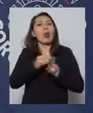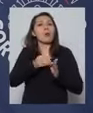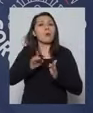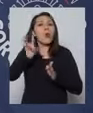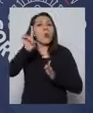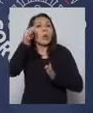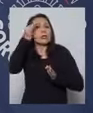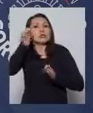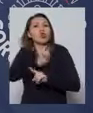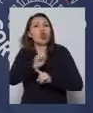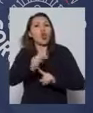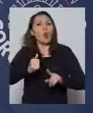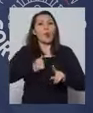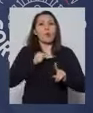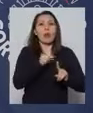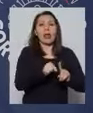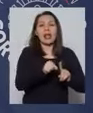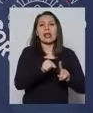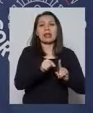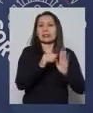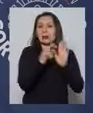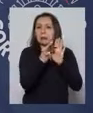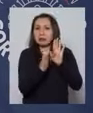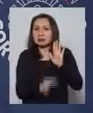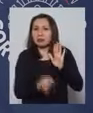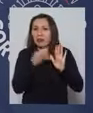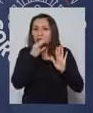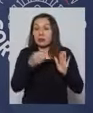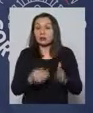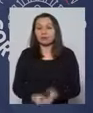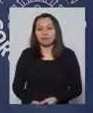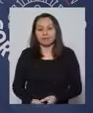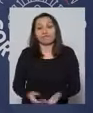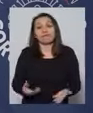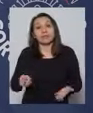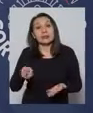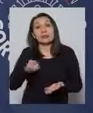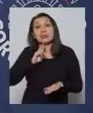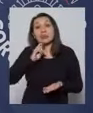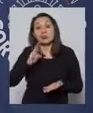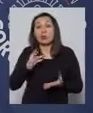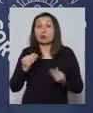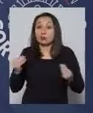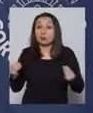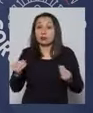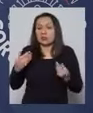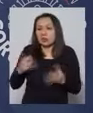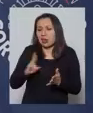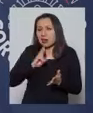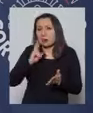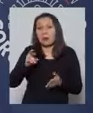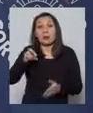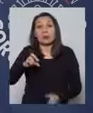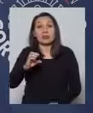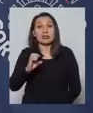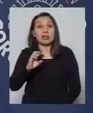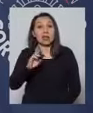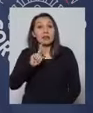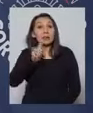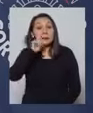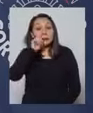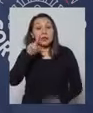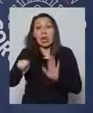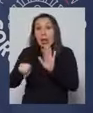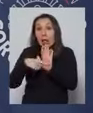Bueno, esta pregunta ya ha sido realizada en varias oportunidades. Primero que nada, informar que la PCR del subsecretario que se